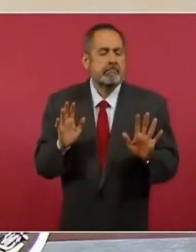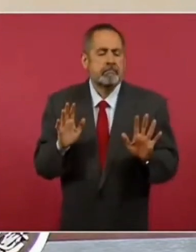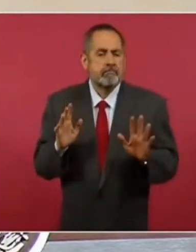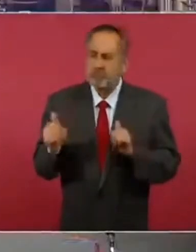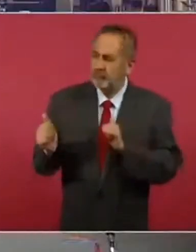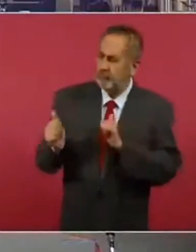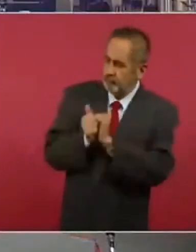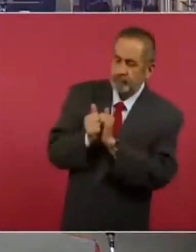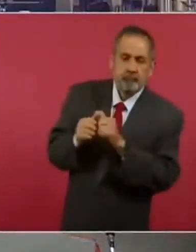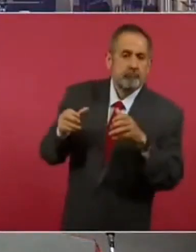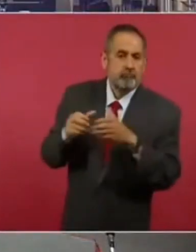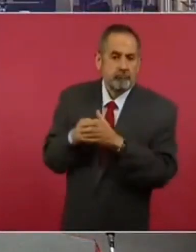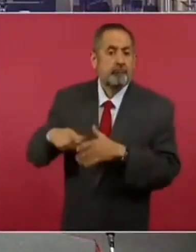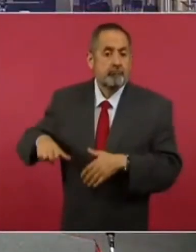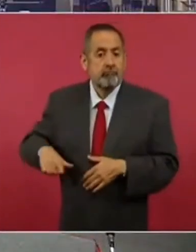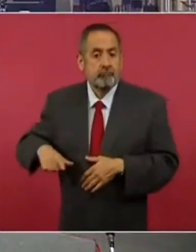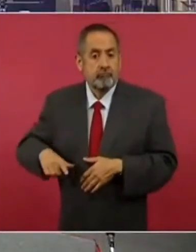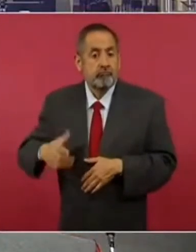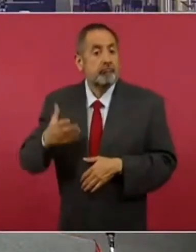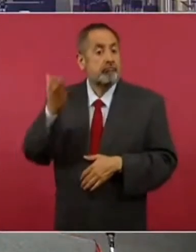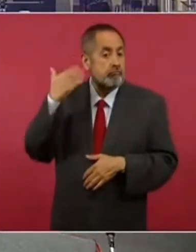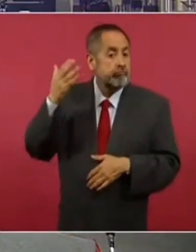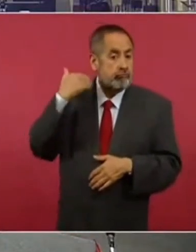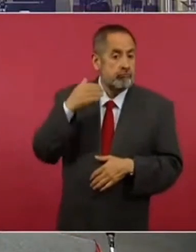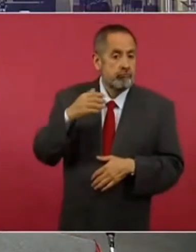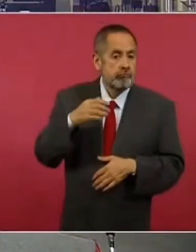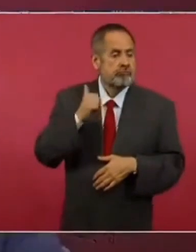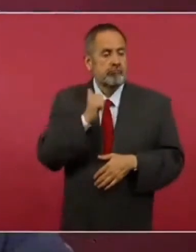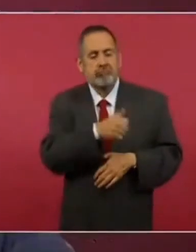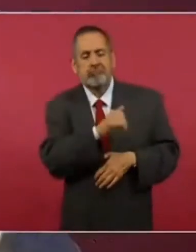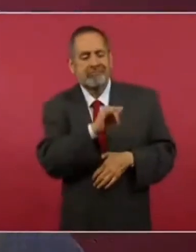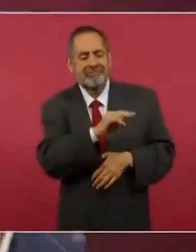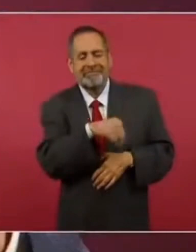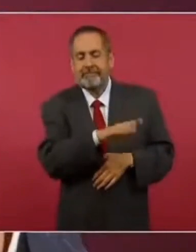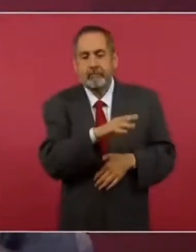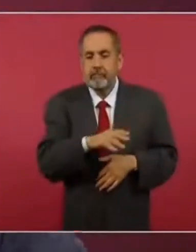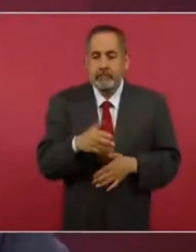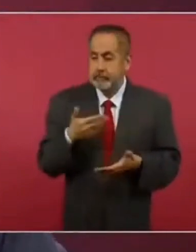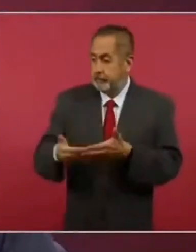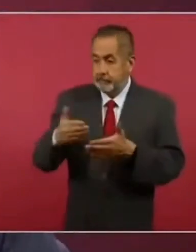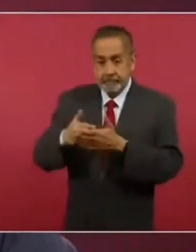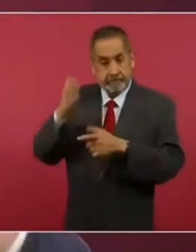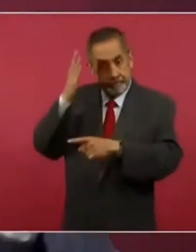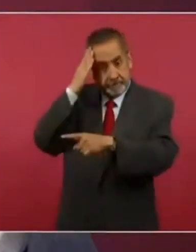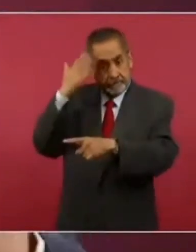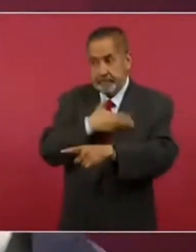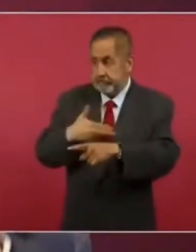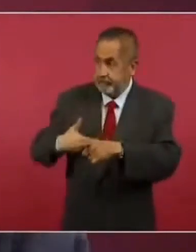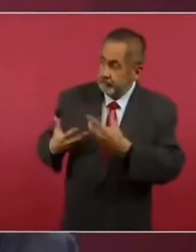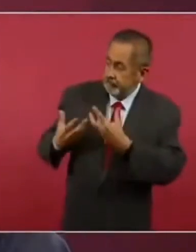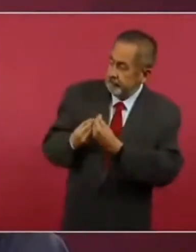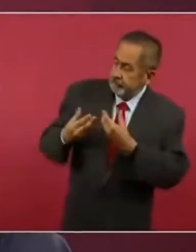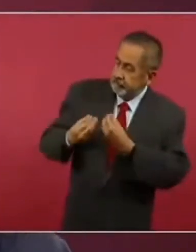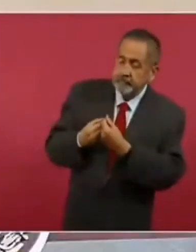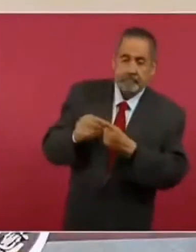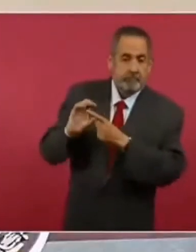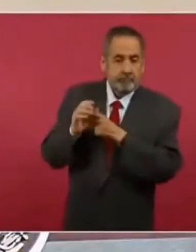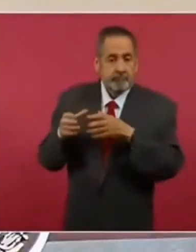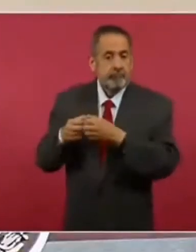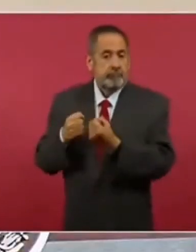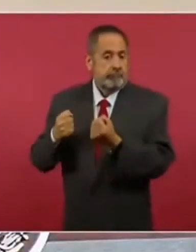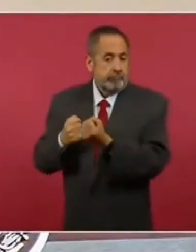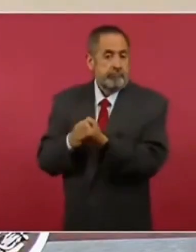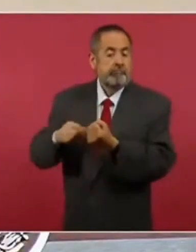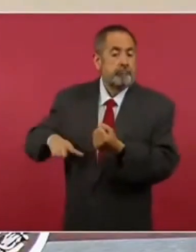la tarea. Ahora tenemos el liderazgo del presidente, tenemos esta comisión, tenemos el respaldo y